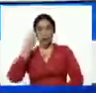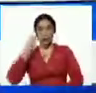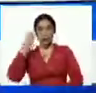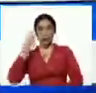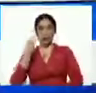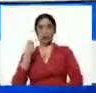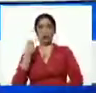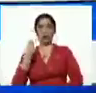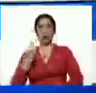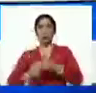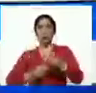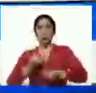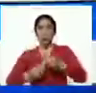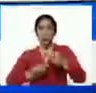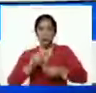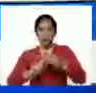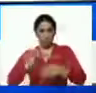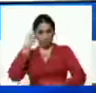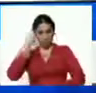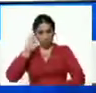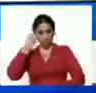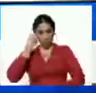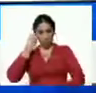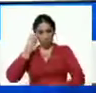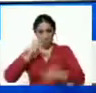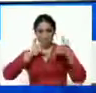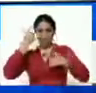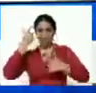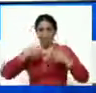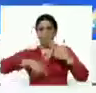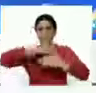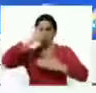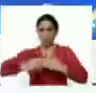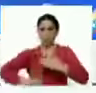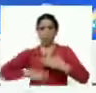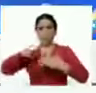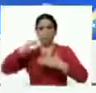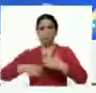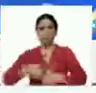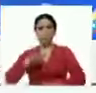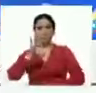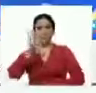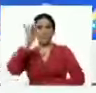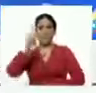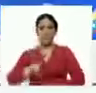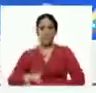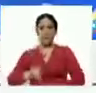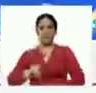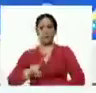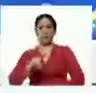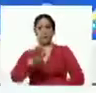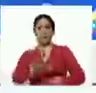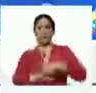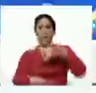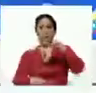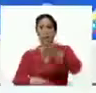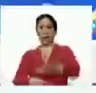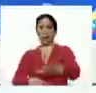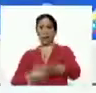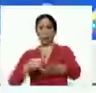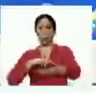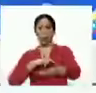personalmente, al proyecto, al plan de la patria, a los pasos que se han dado,